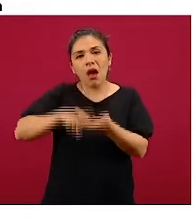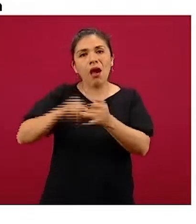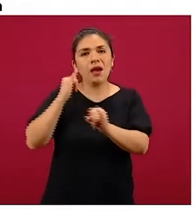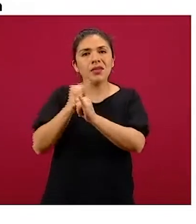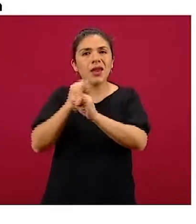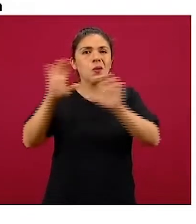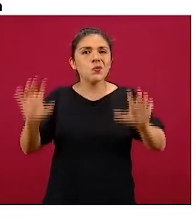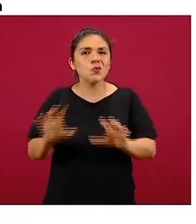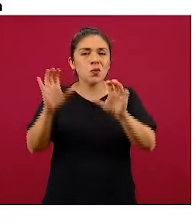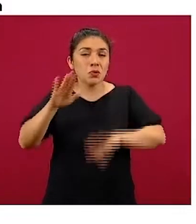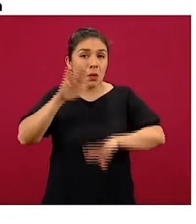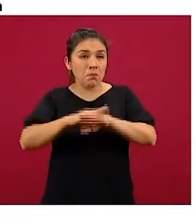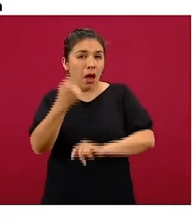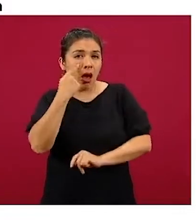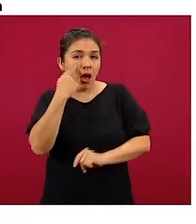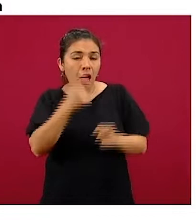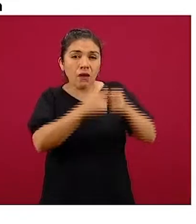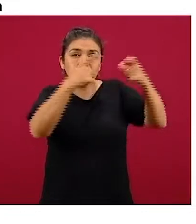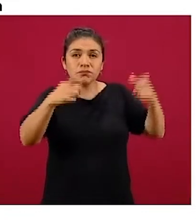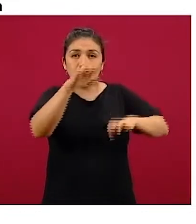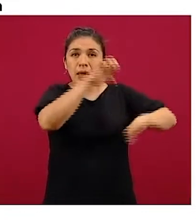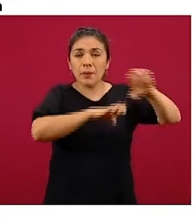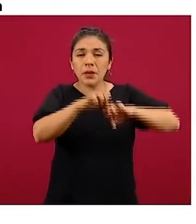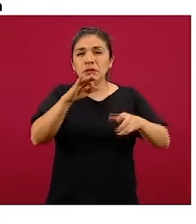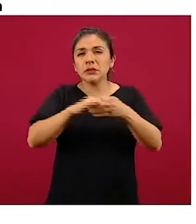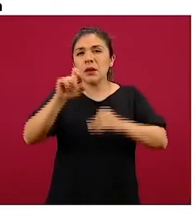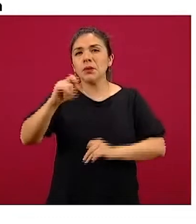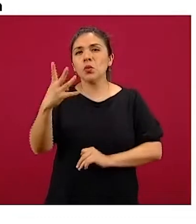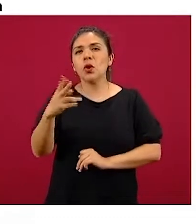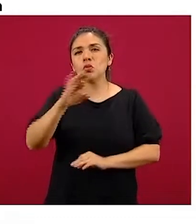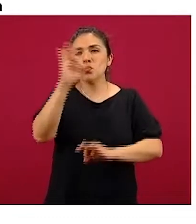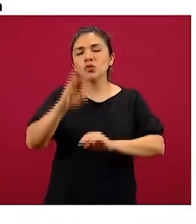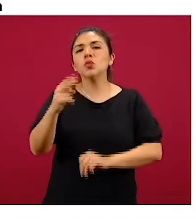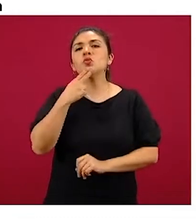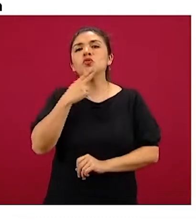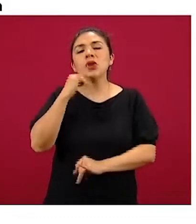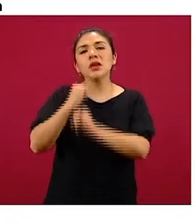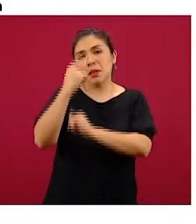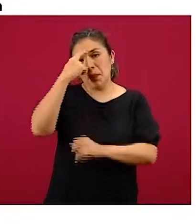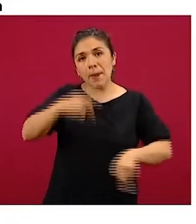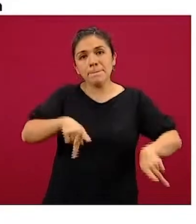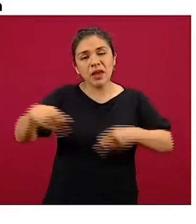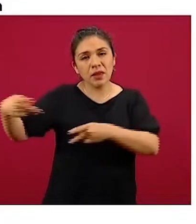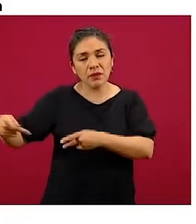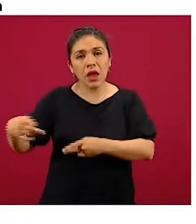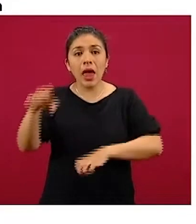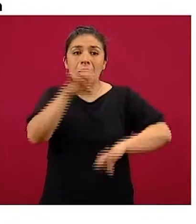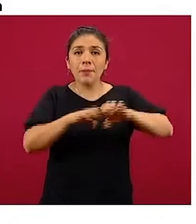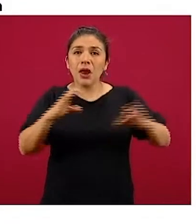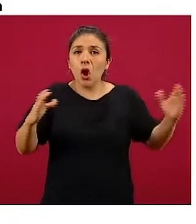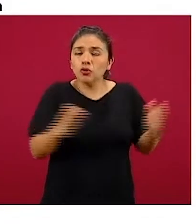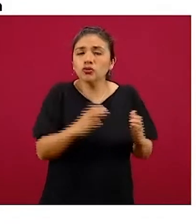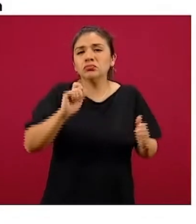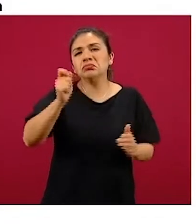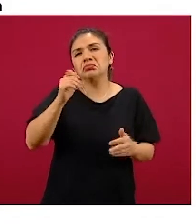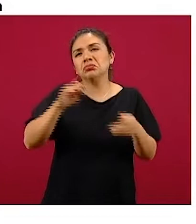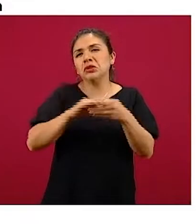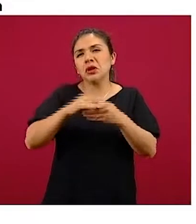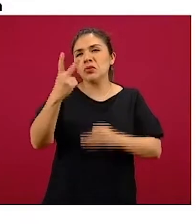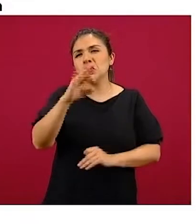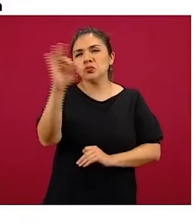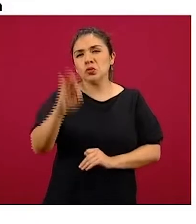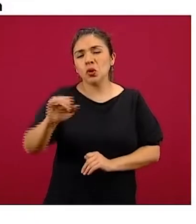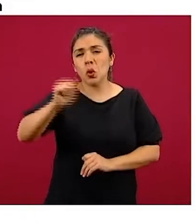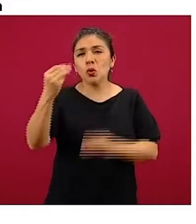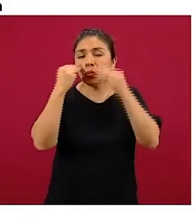En las grandes empresas, alrededor del 24% usan internet para vender. En las micro, alrededor del 2%. Y en la muestra